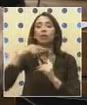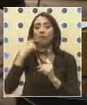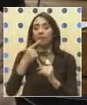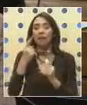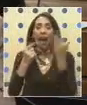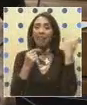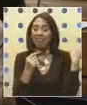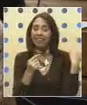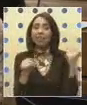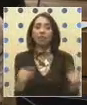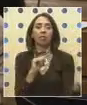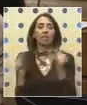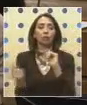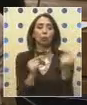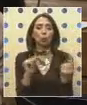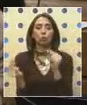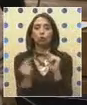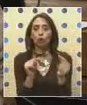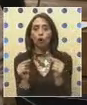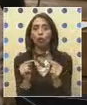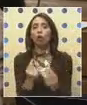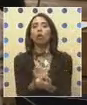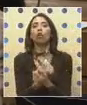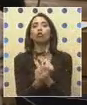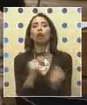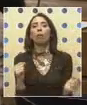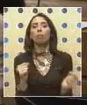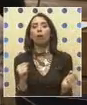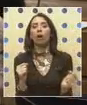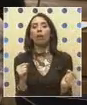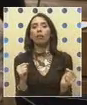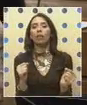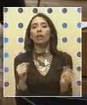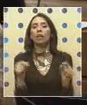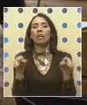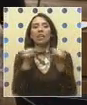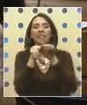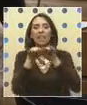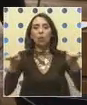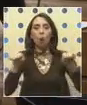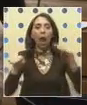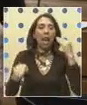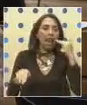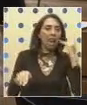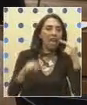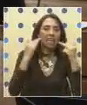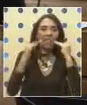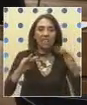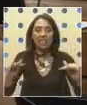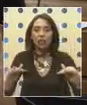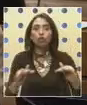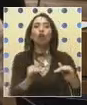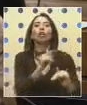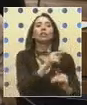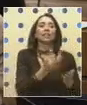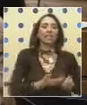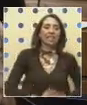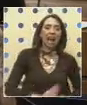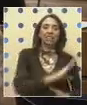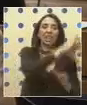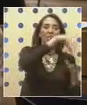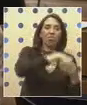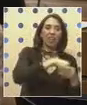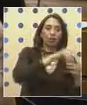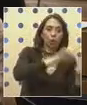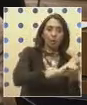enorme acá respecto de que no se podía establecer igualdad en los niños que independientes y nacen dentro o fuera del matrimonio son